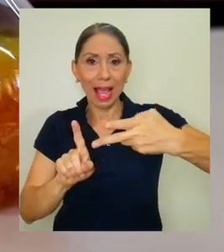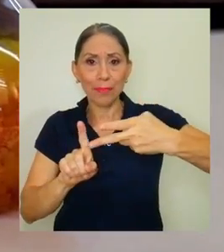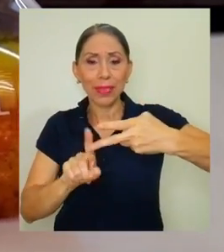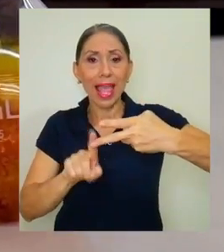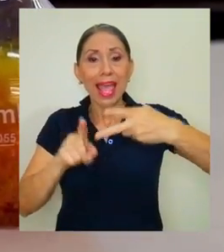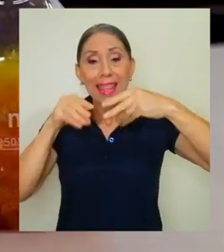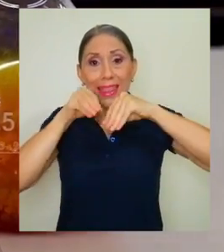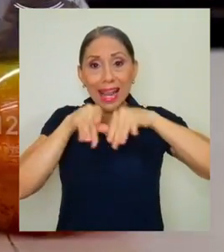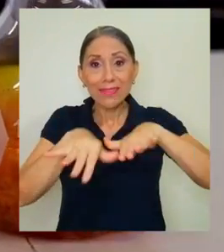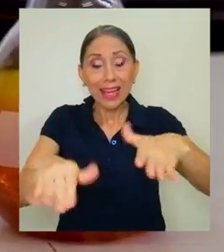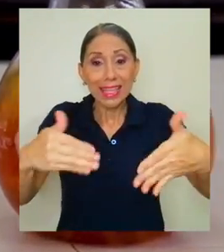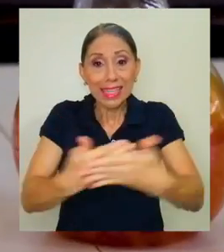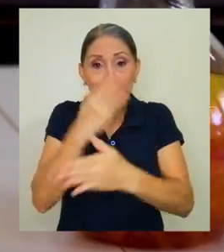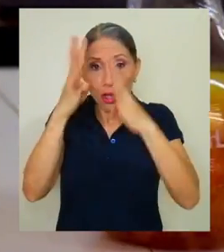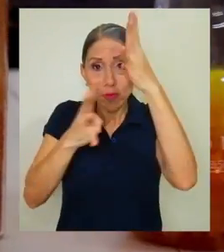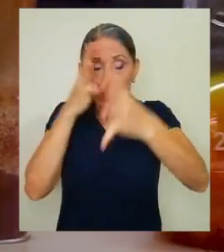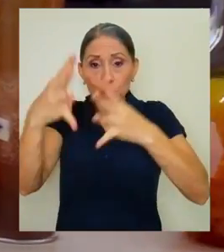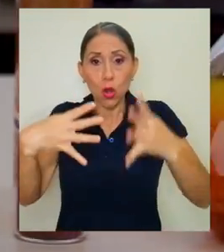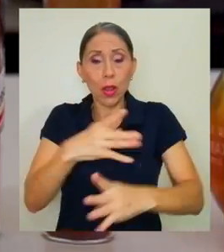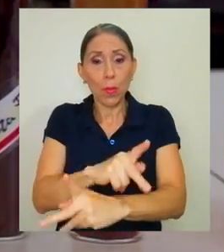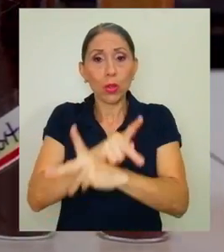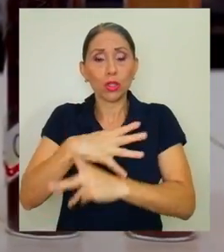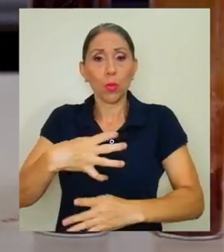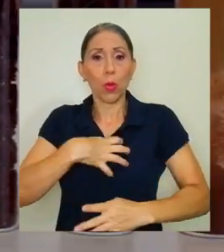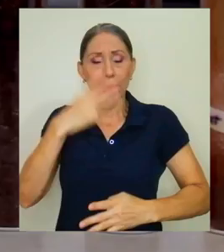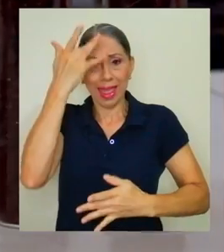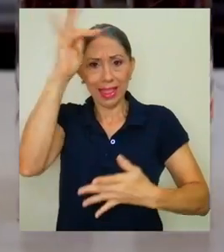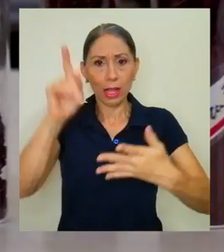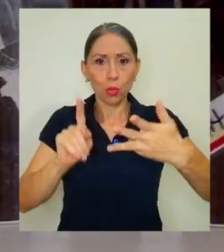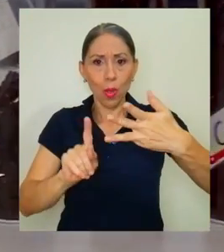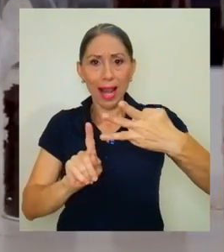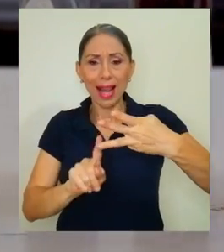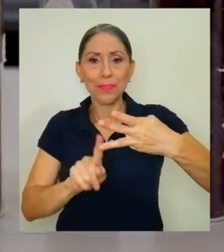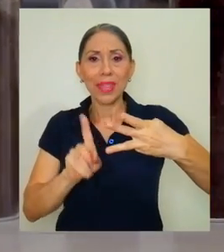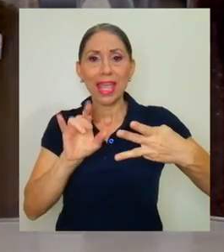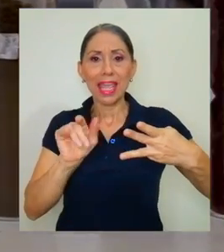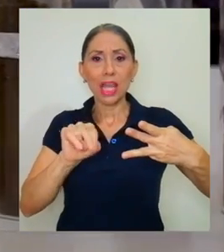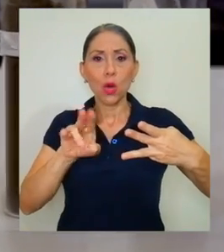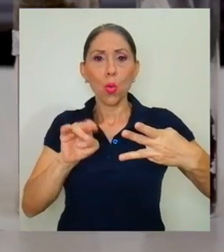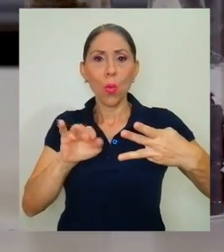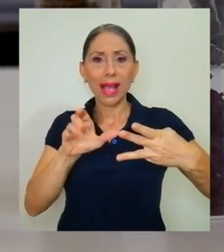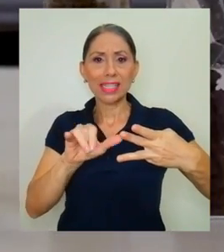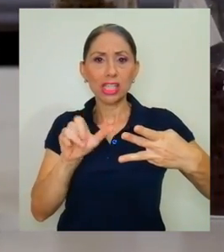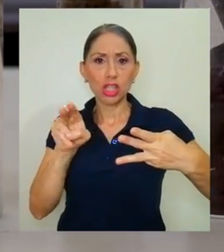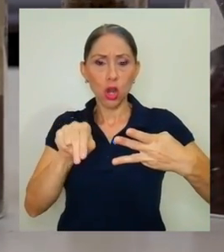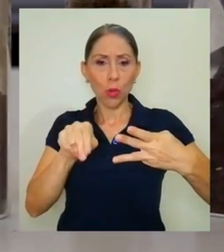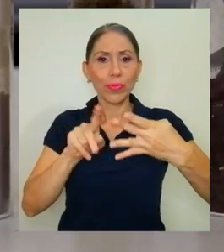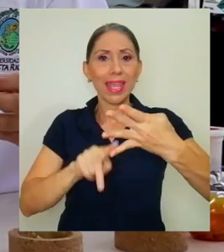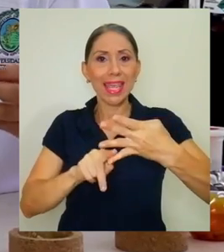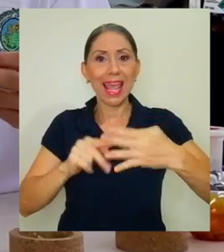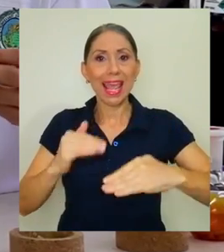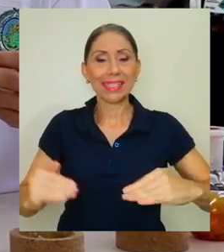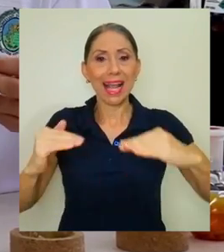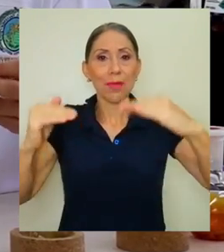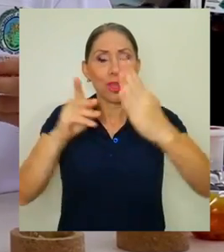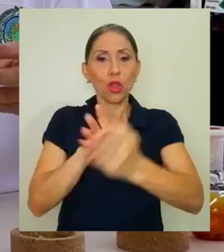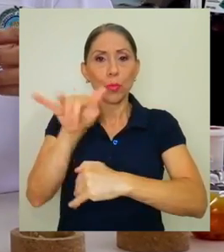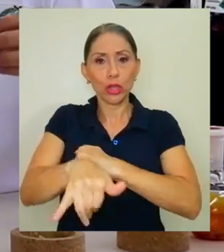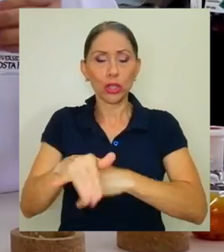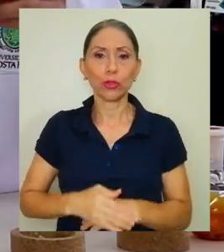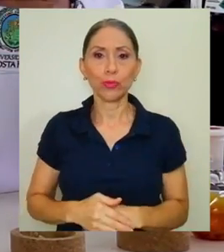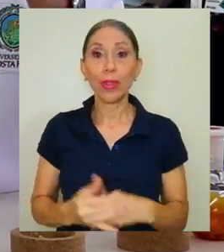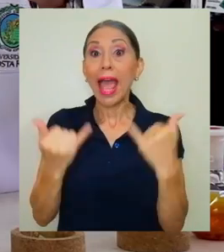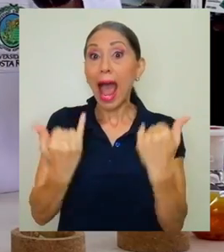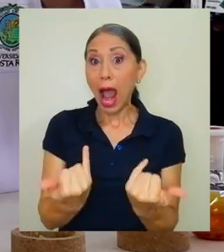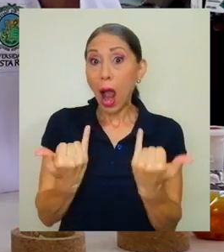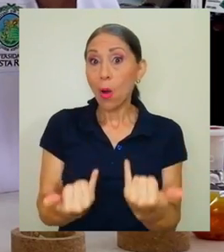transferencia, innovación y protección de la propiedad intelectual, la incubación y el escalamiento de los proyectos. Entonces estamos en una